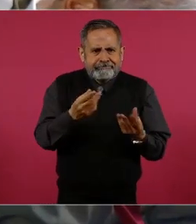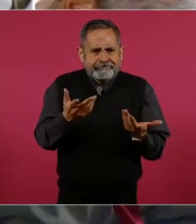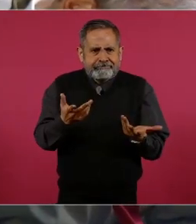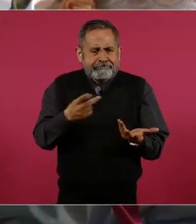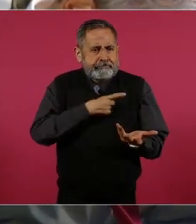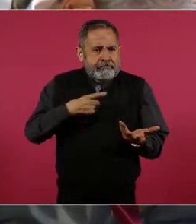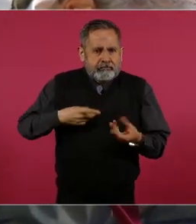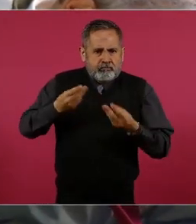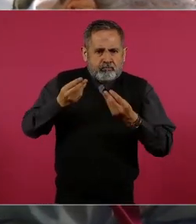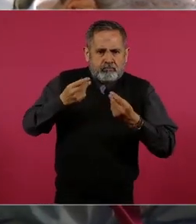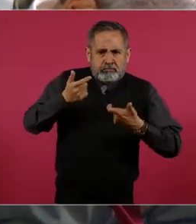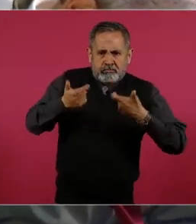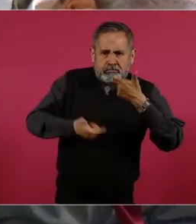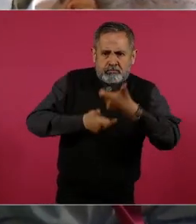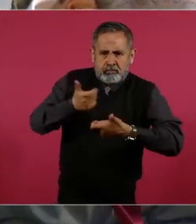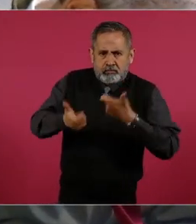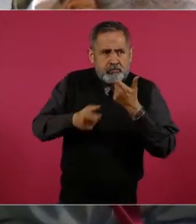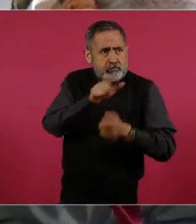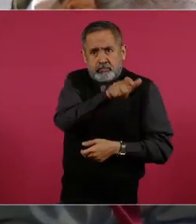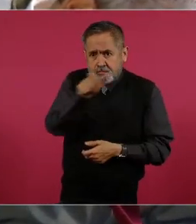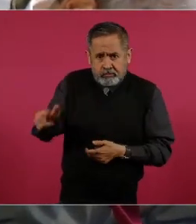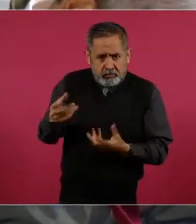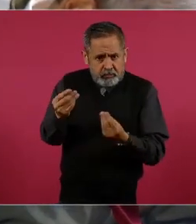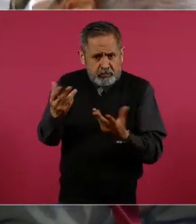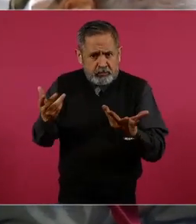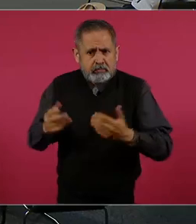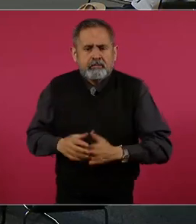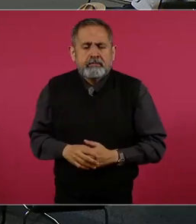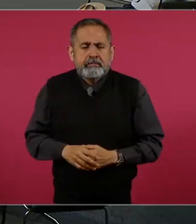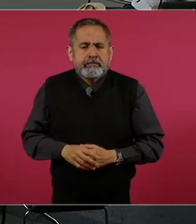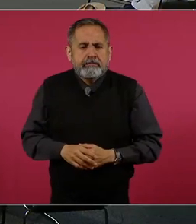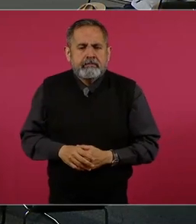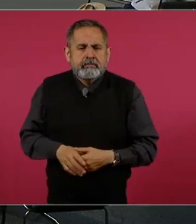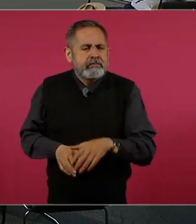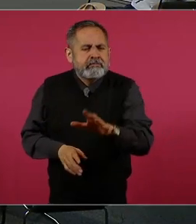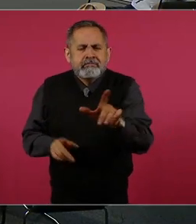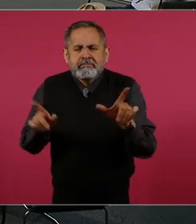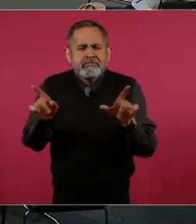deuda al erario público. Con que se siga